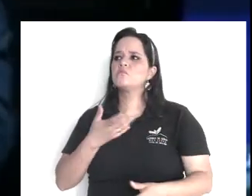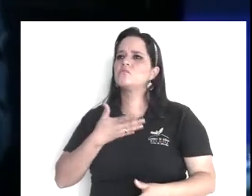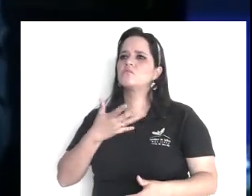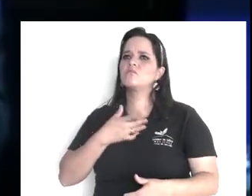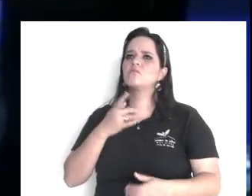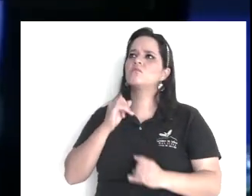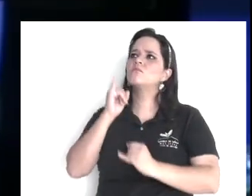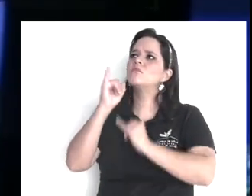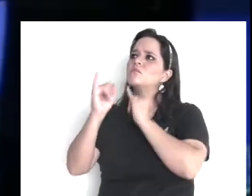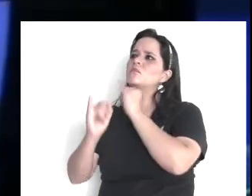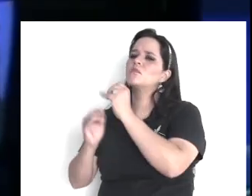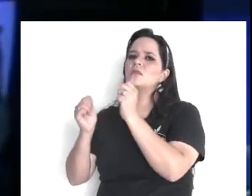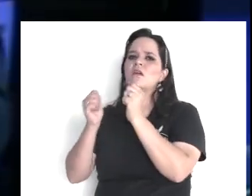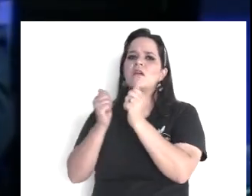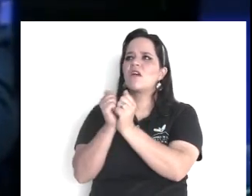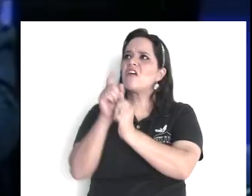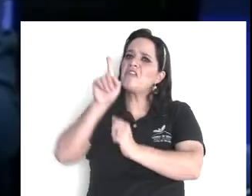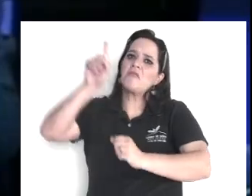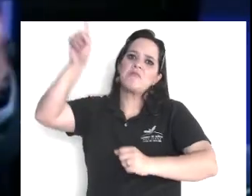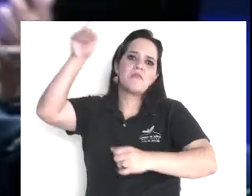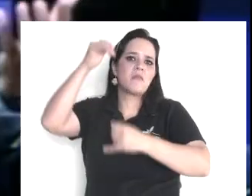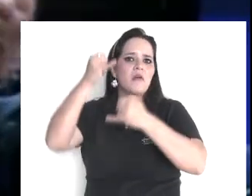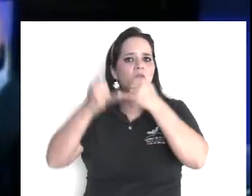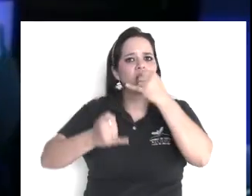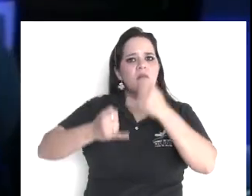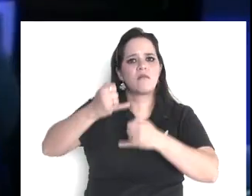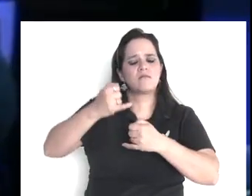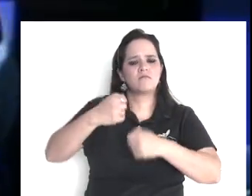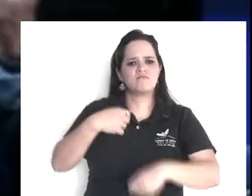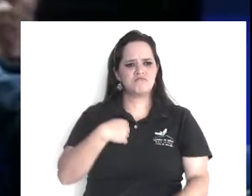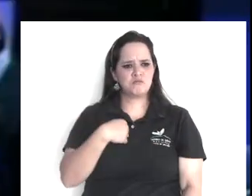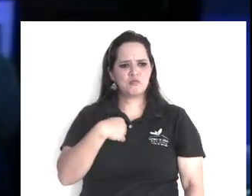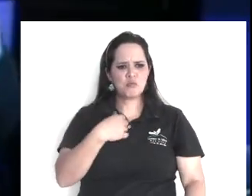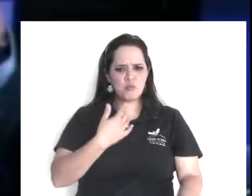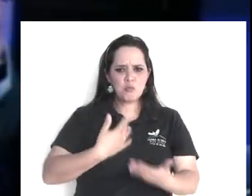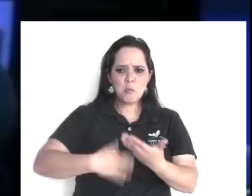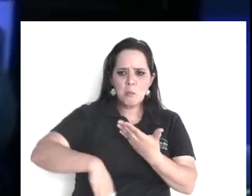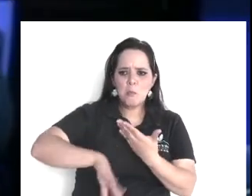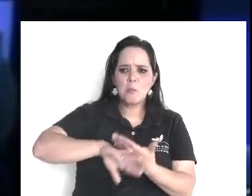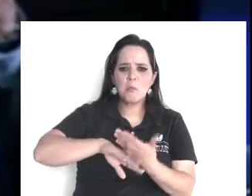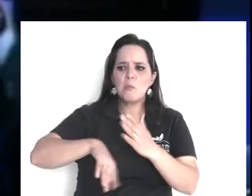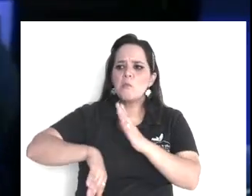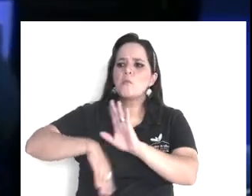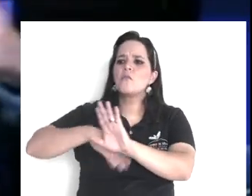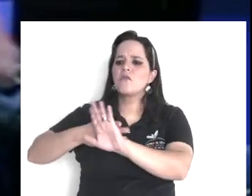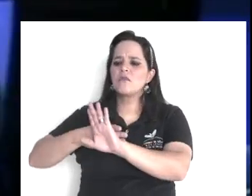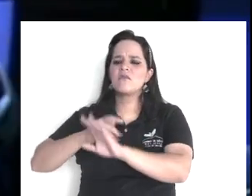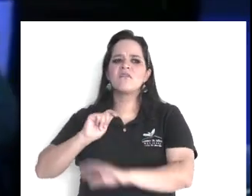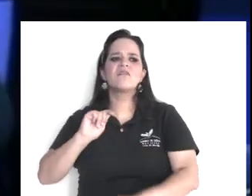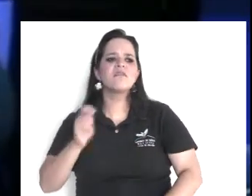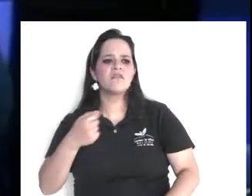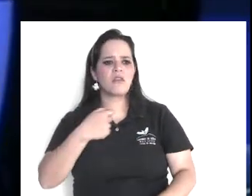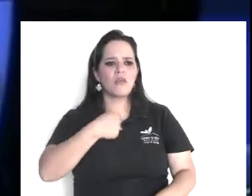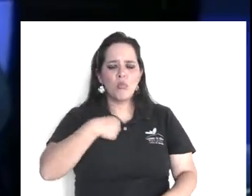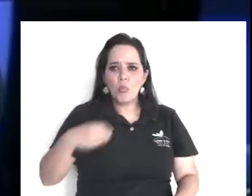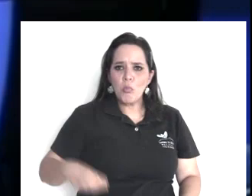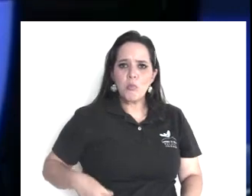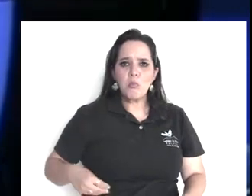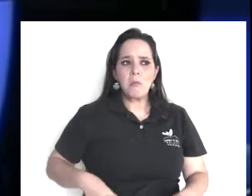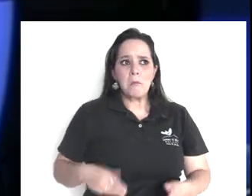una juez, tal día, y tal hora, porque lo están acusando, hay una acusación grave, si usted no se presenta,